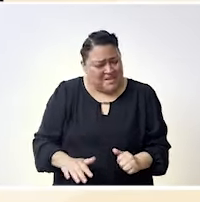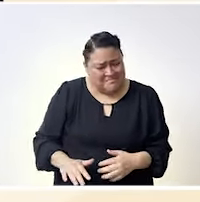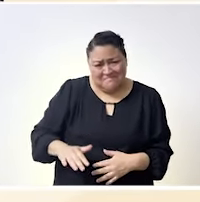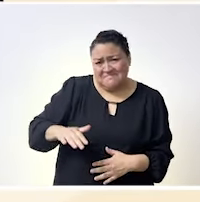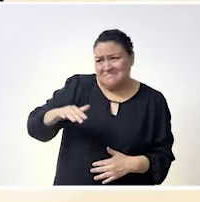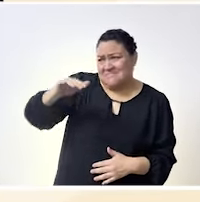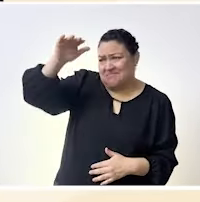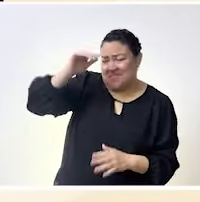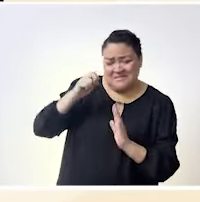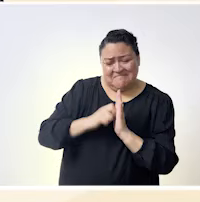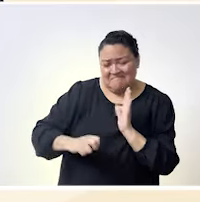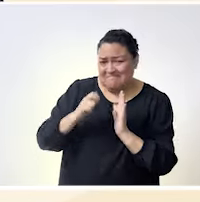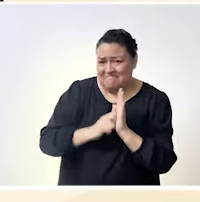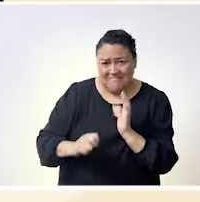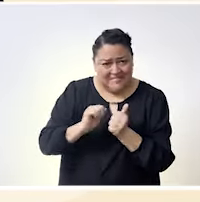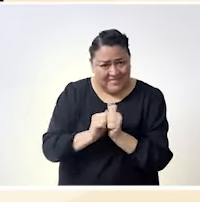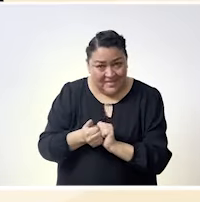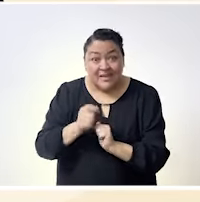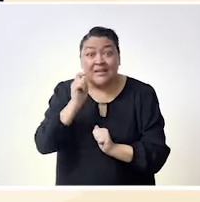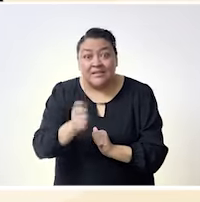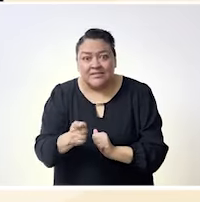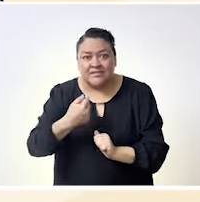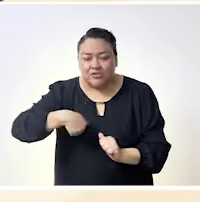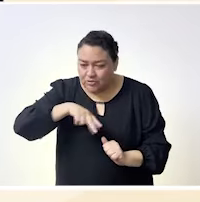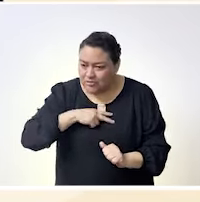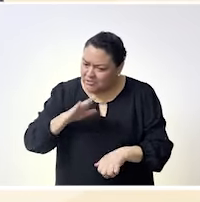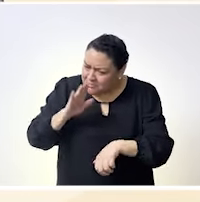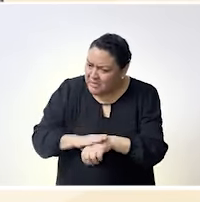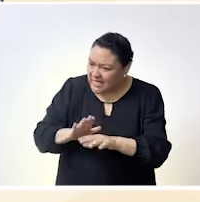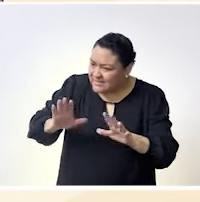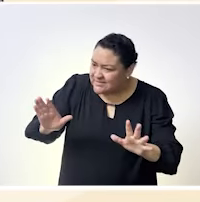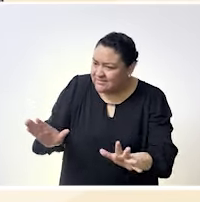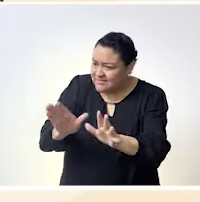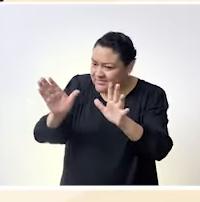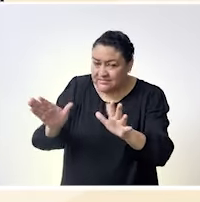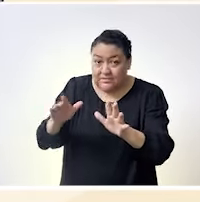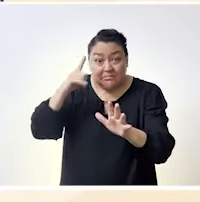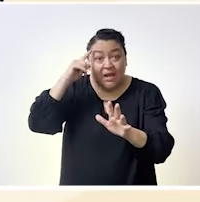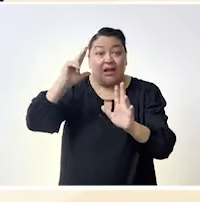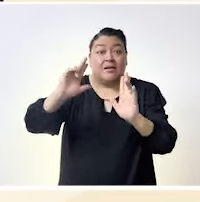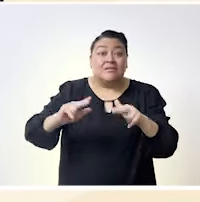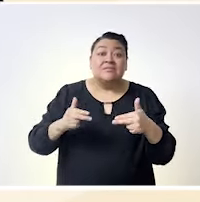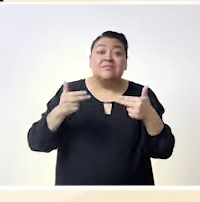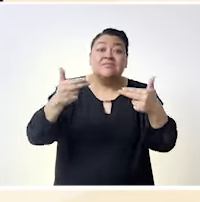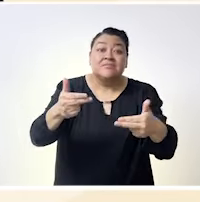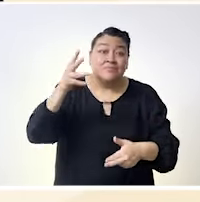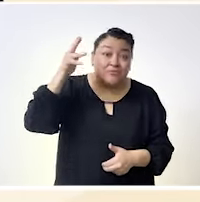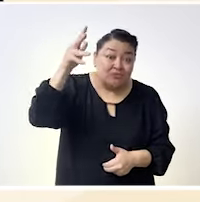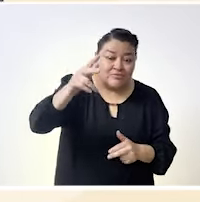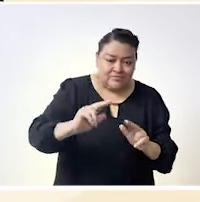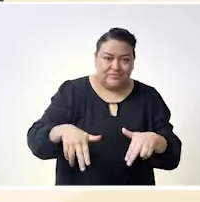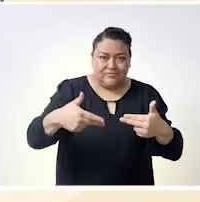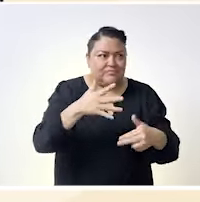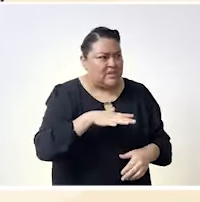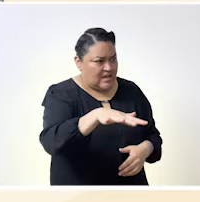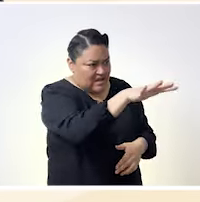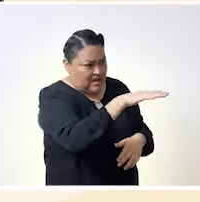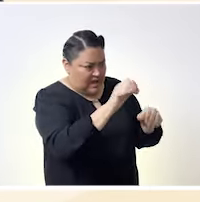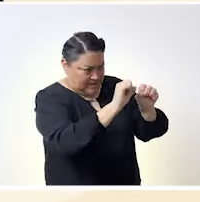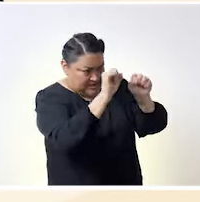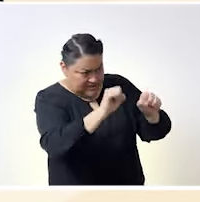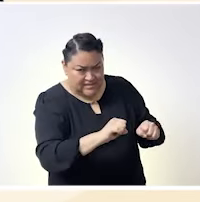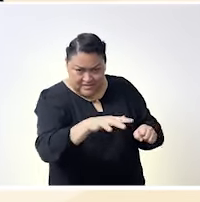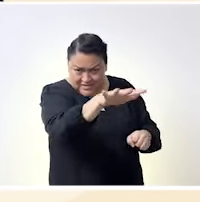pero creo que más más que de construir debemos de seguir construyendo para lo que viene y claro que lo queremos tirar